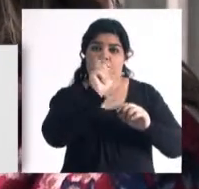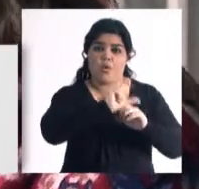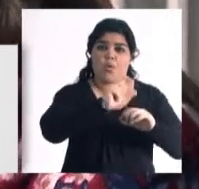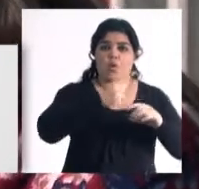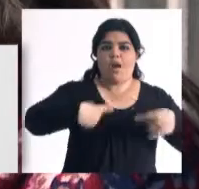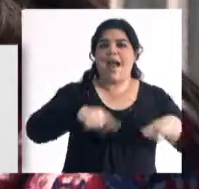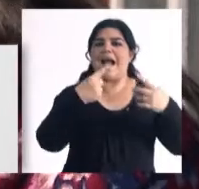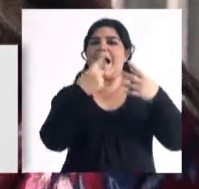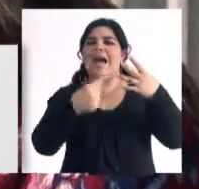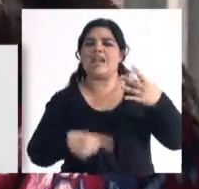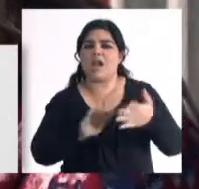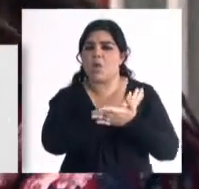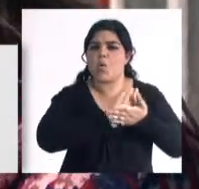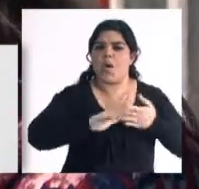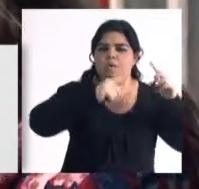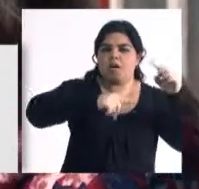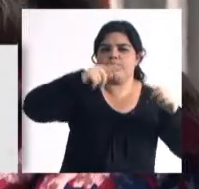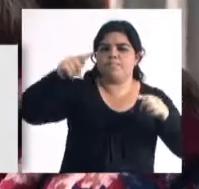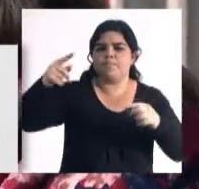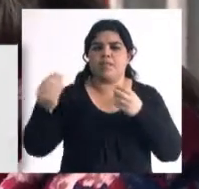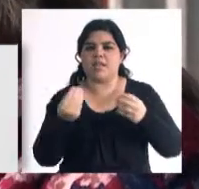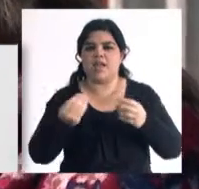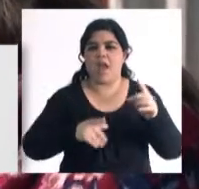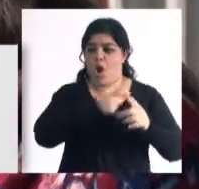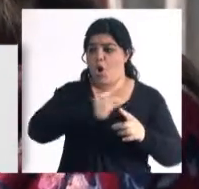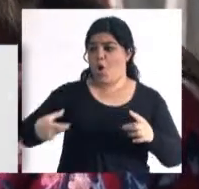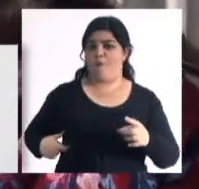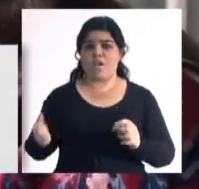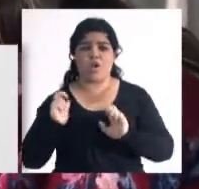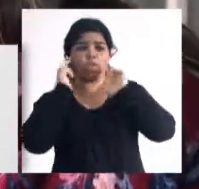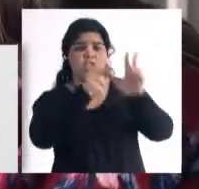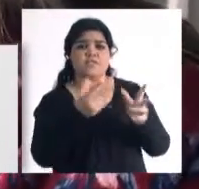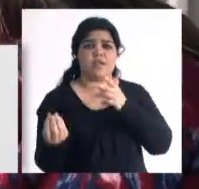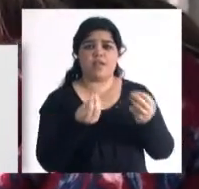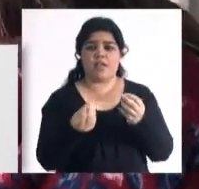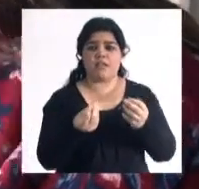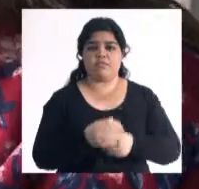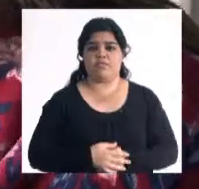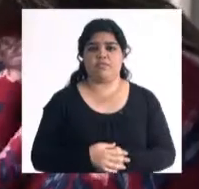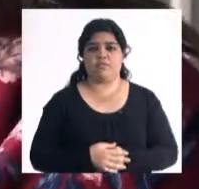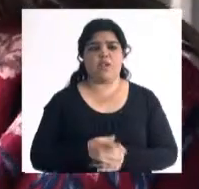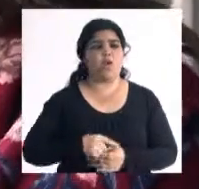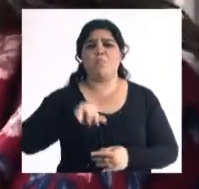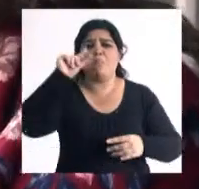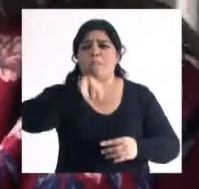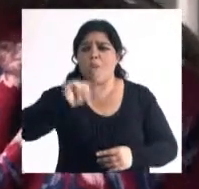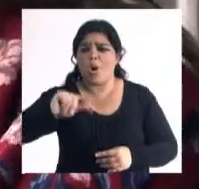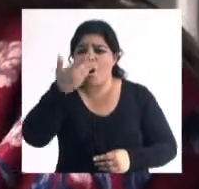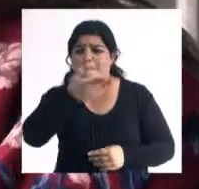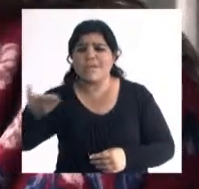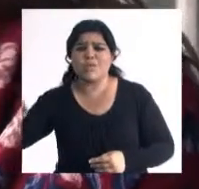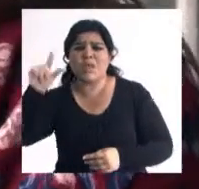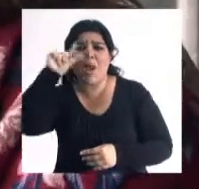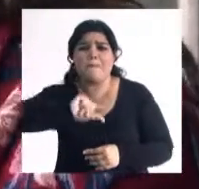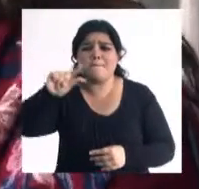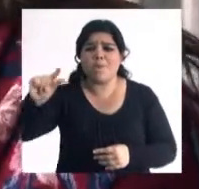nuevas carreras, una de las cosas que nos decían desde el sector gubernamental era que había poco personal, poco recurso